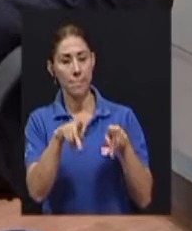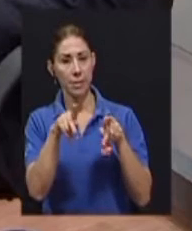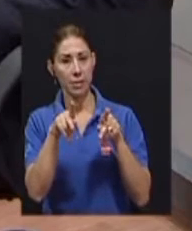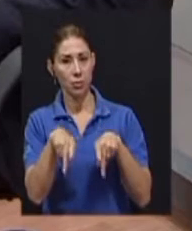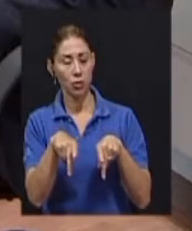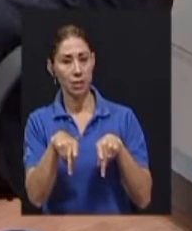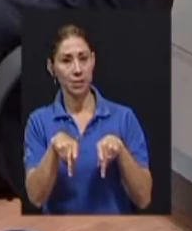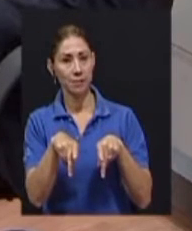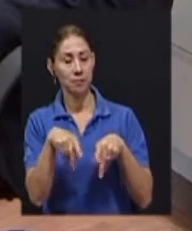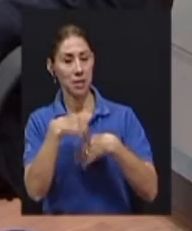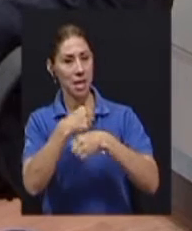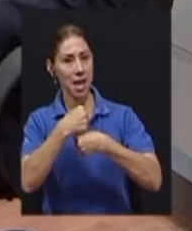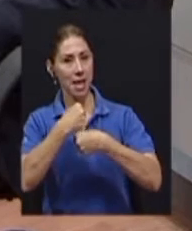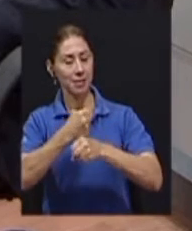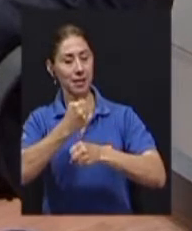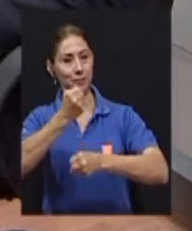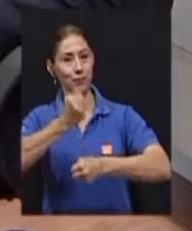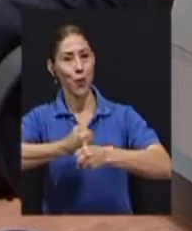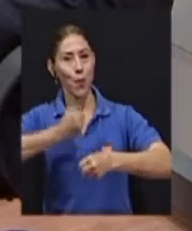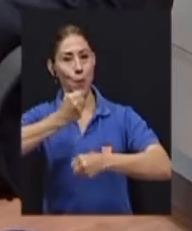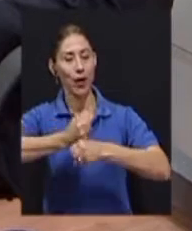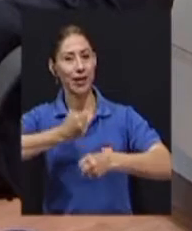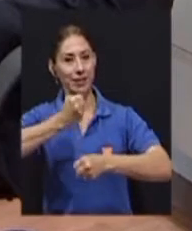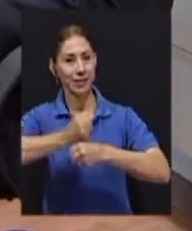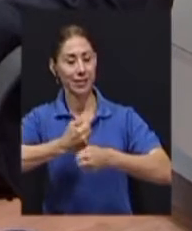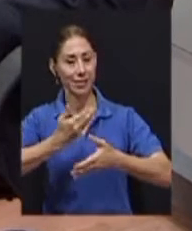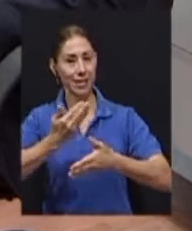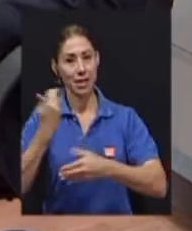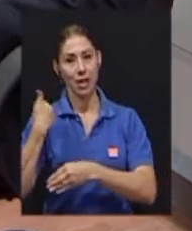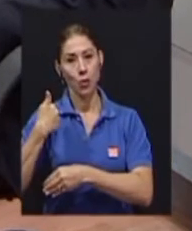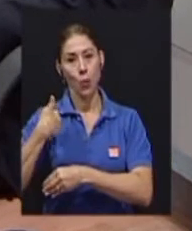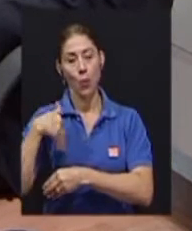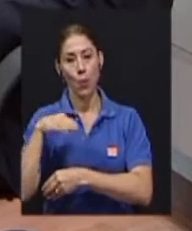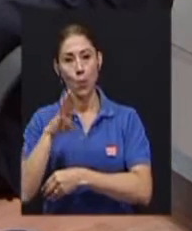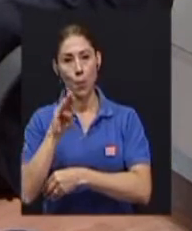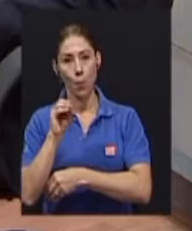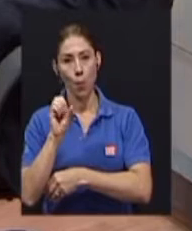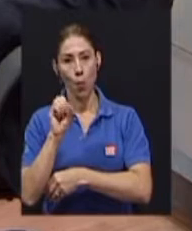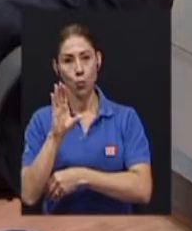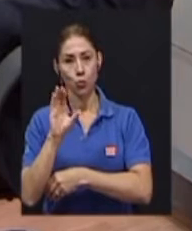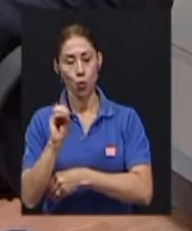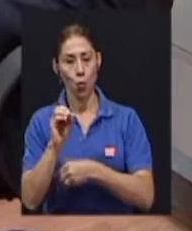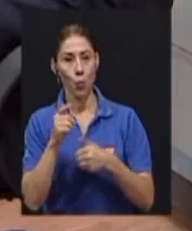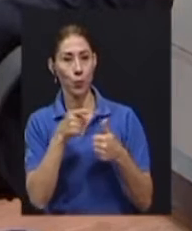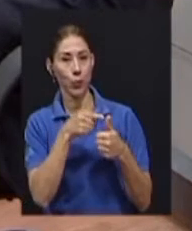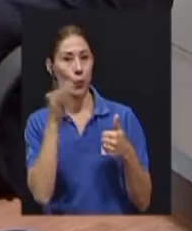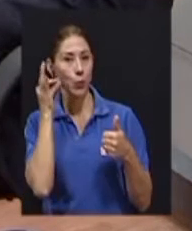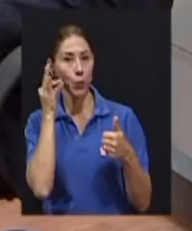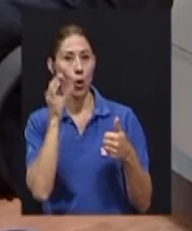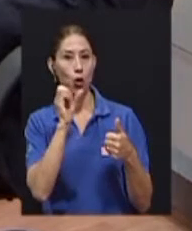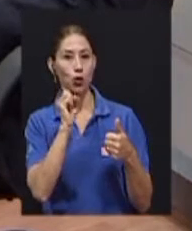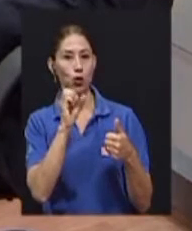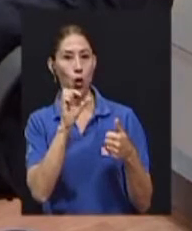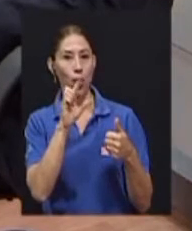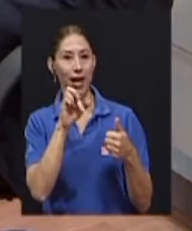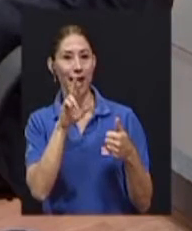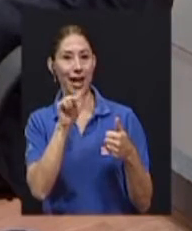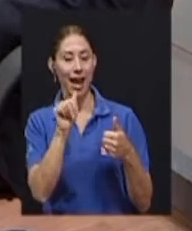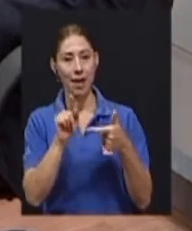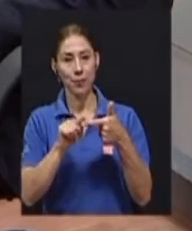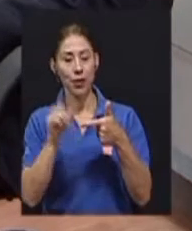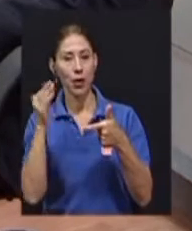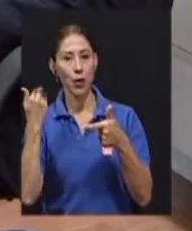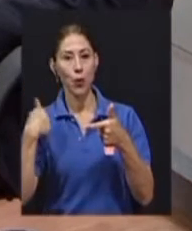Hacedores de obras de Don Bosco, Solera y Yu Fuentes y